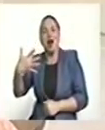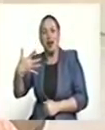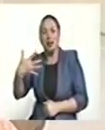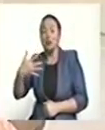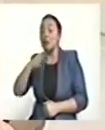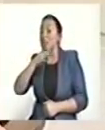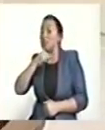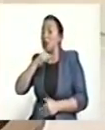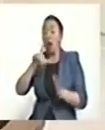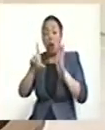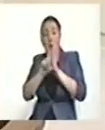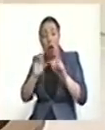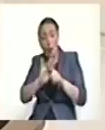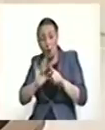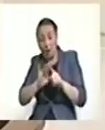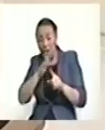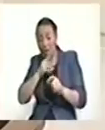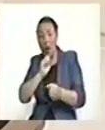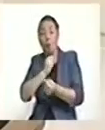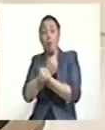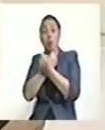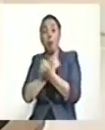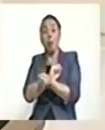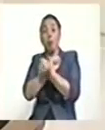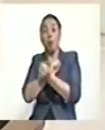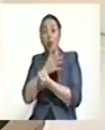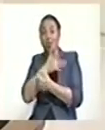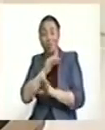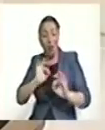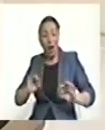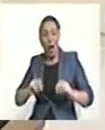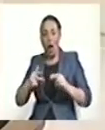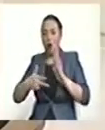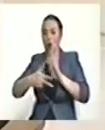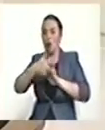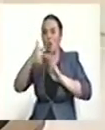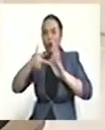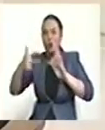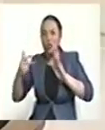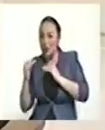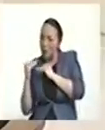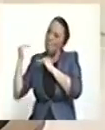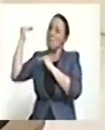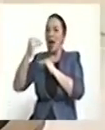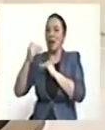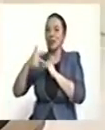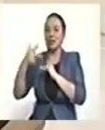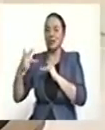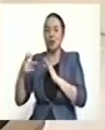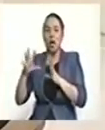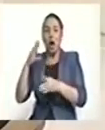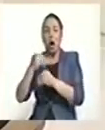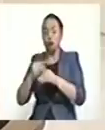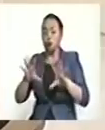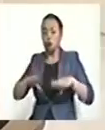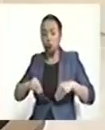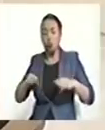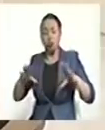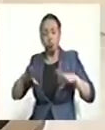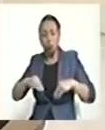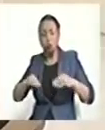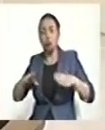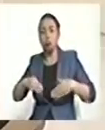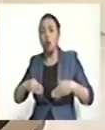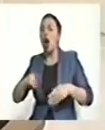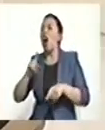impunidad por encima de nuestra Constitución y además permitiendo que se